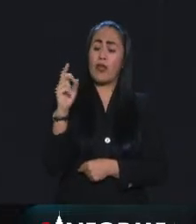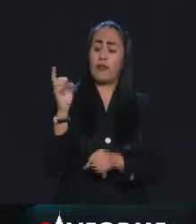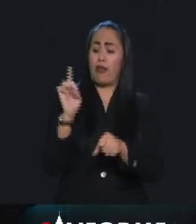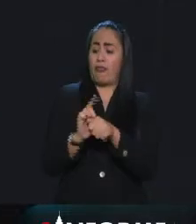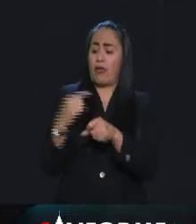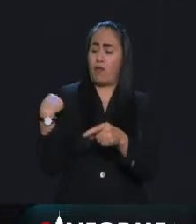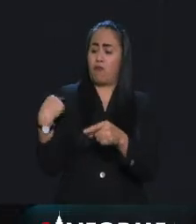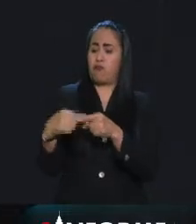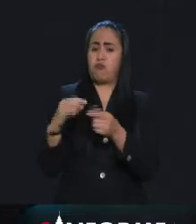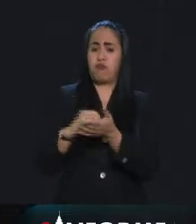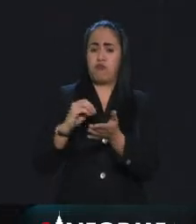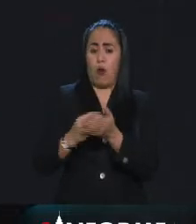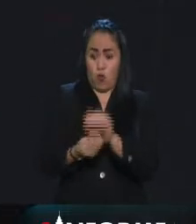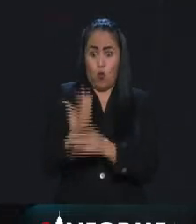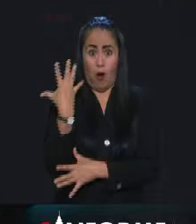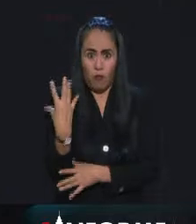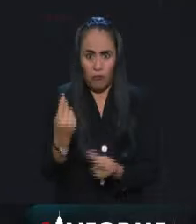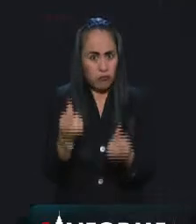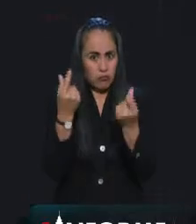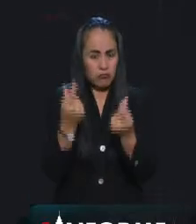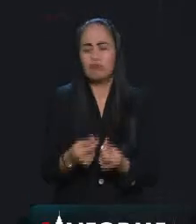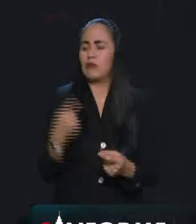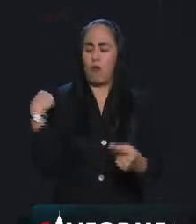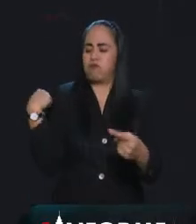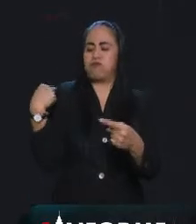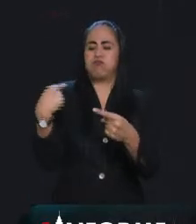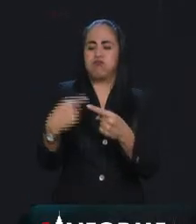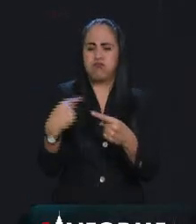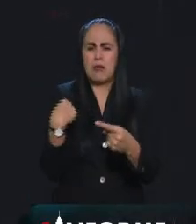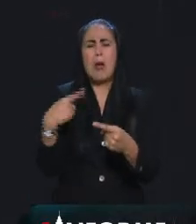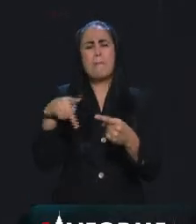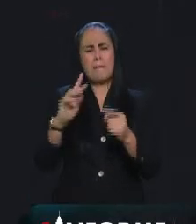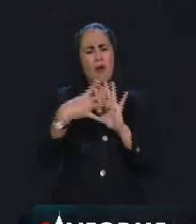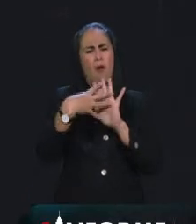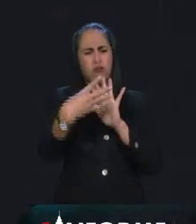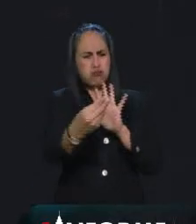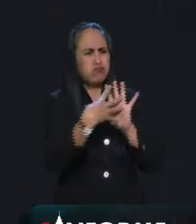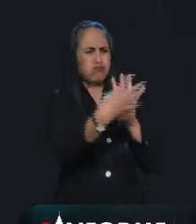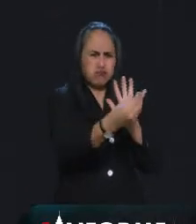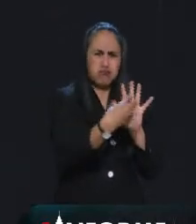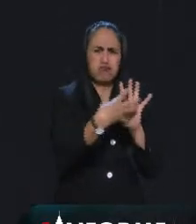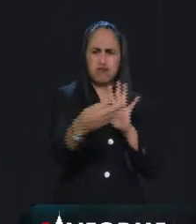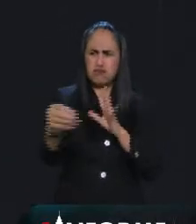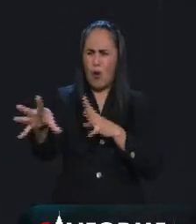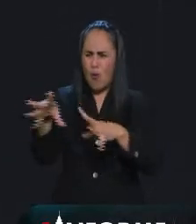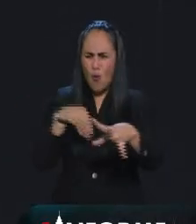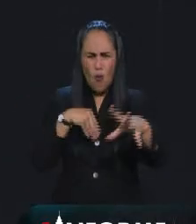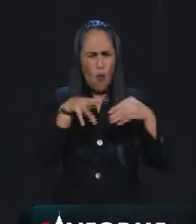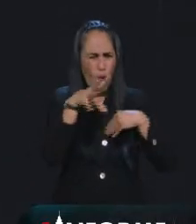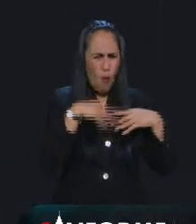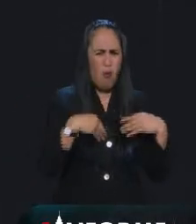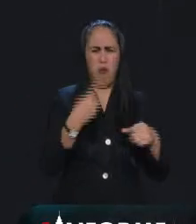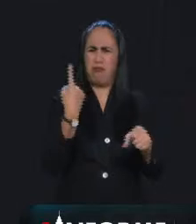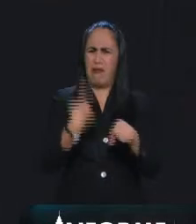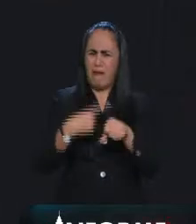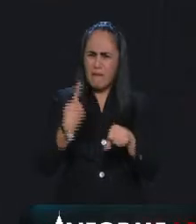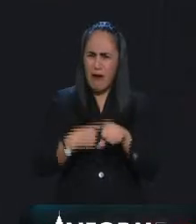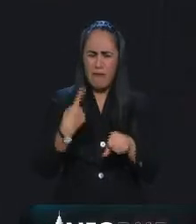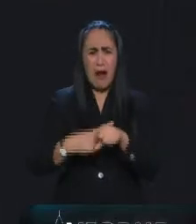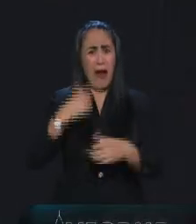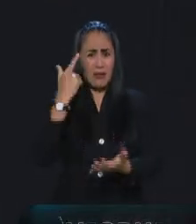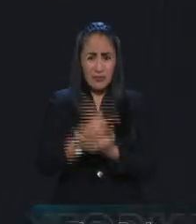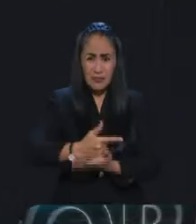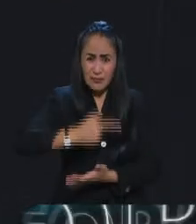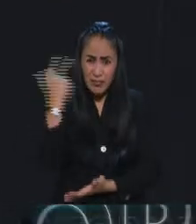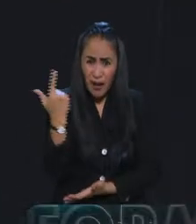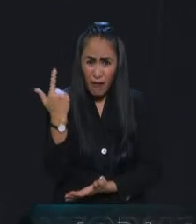Y no hemos visto un comportamiento explosivo, exponencial, ni de casos, ni de infecciones, ni de muertes relacionadas con la variante